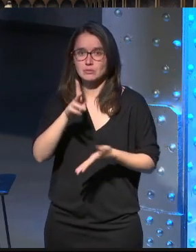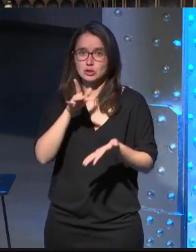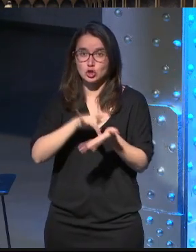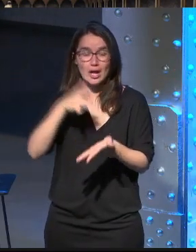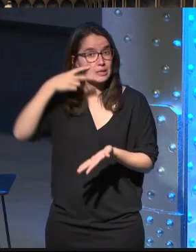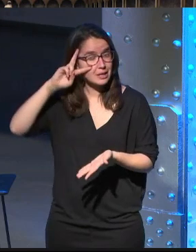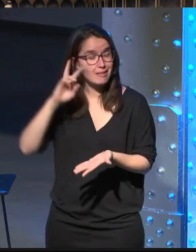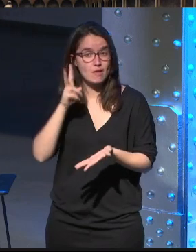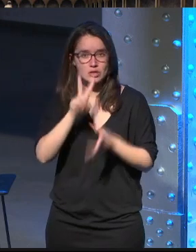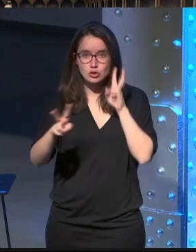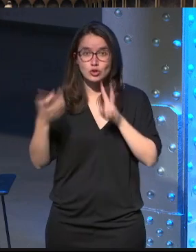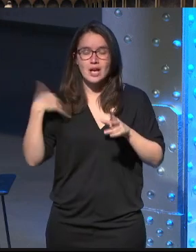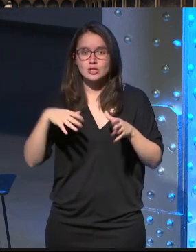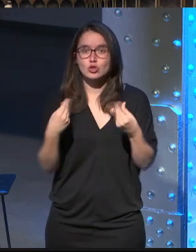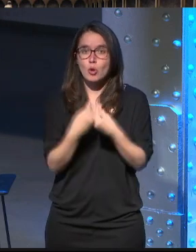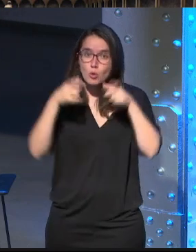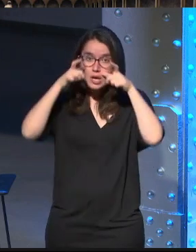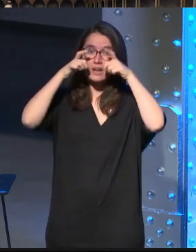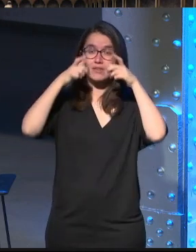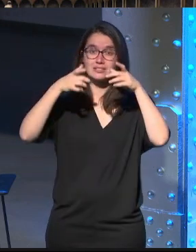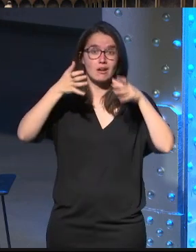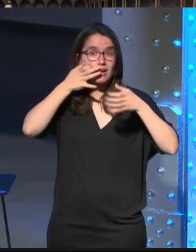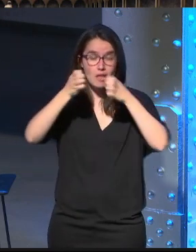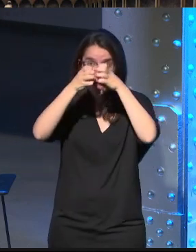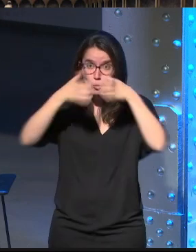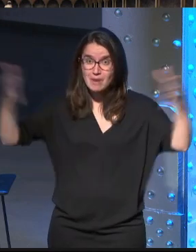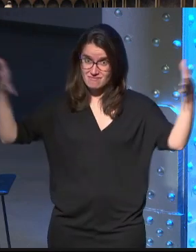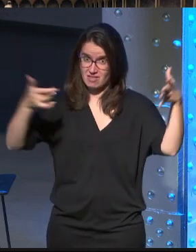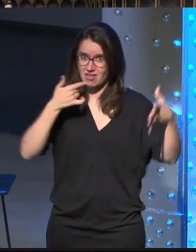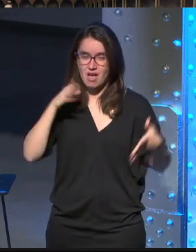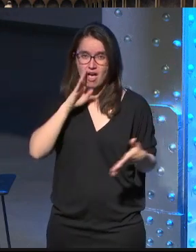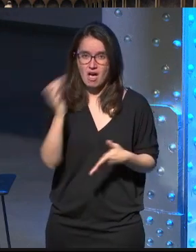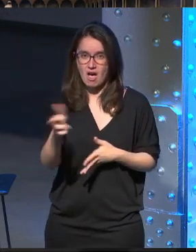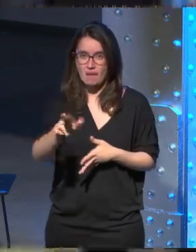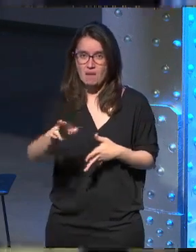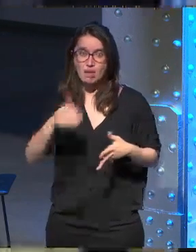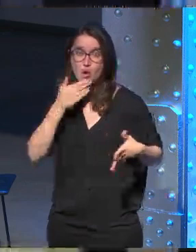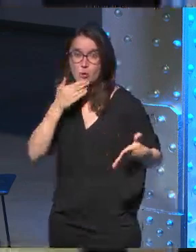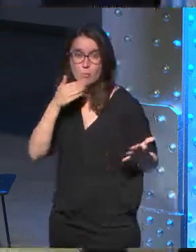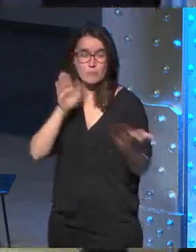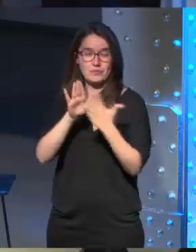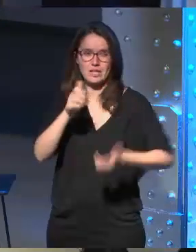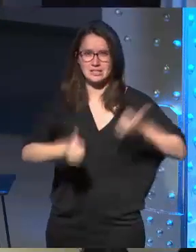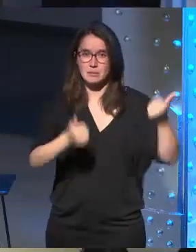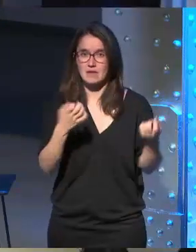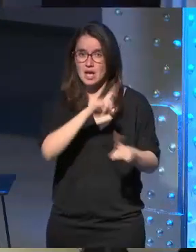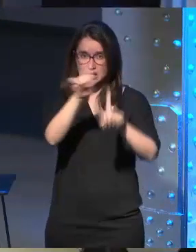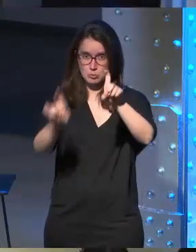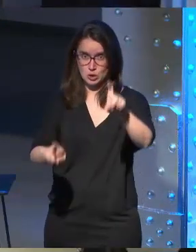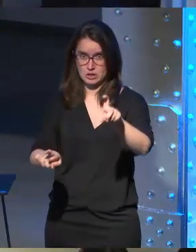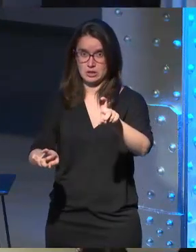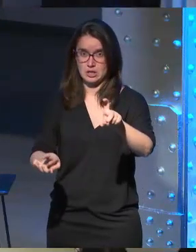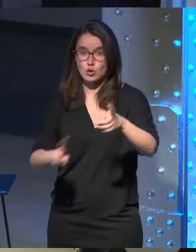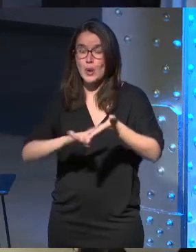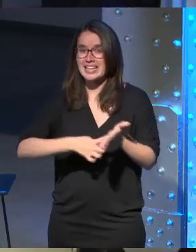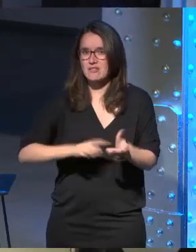es como si te pusieras una de las gafas de realidad aumentada que nos decía Javi y te apareciera delante el examen y tú tenías que contestarlo con una interfaz natural